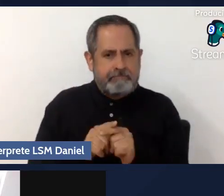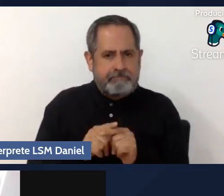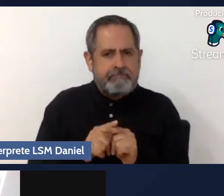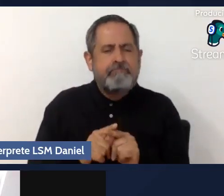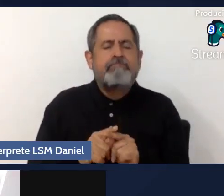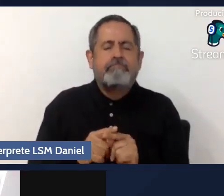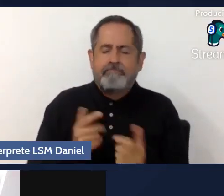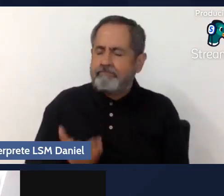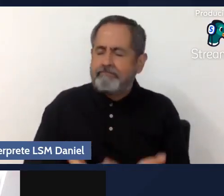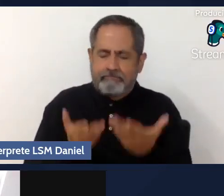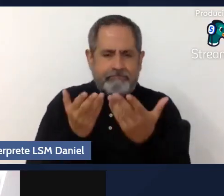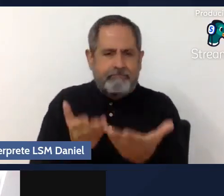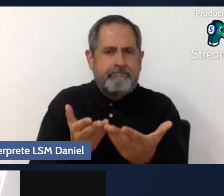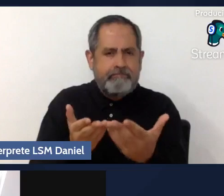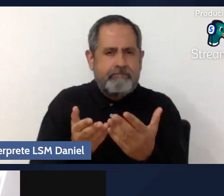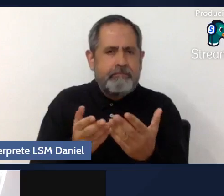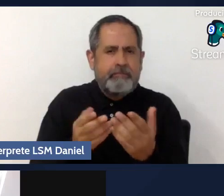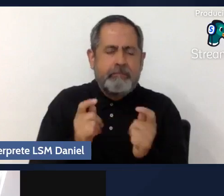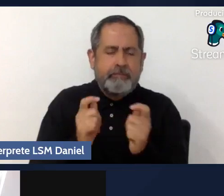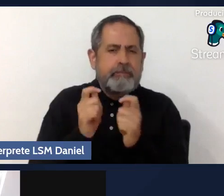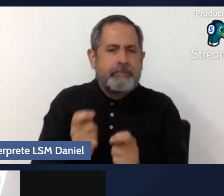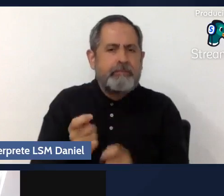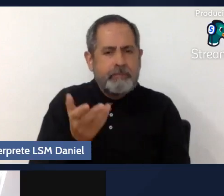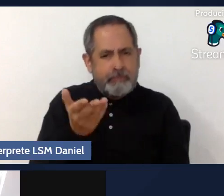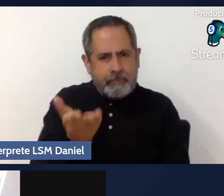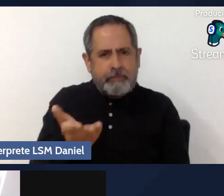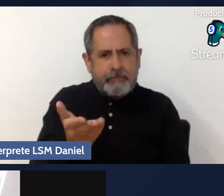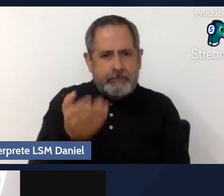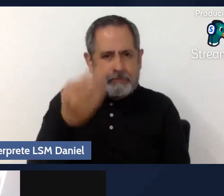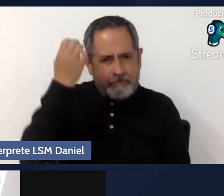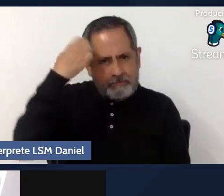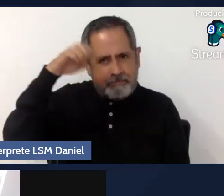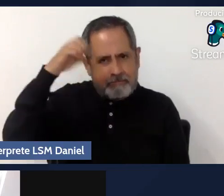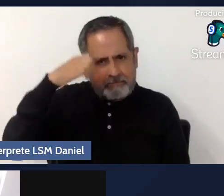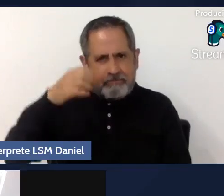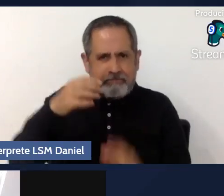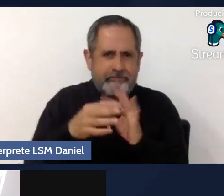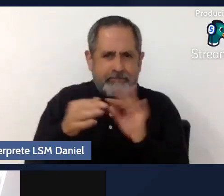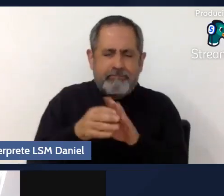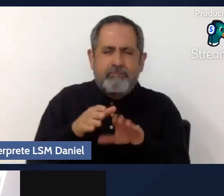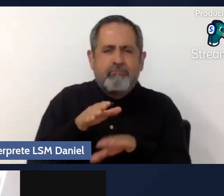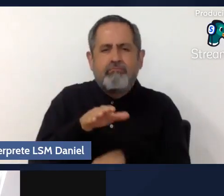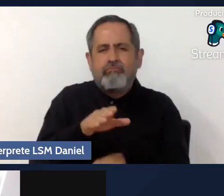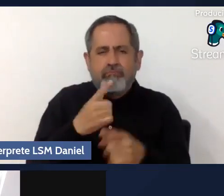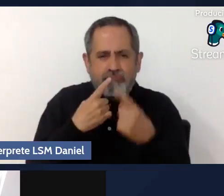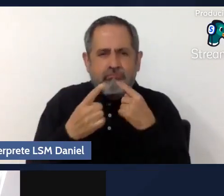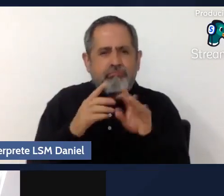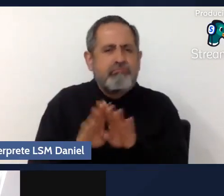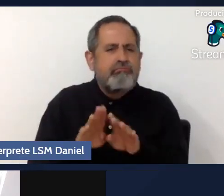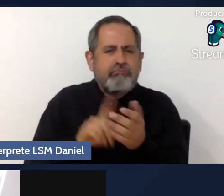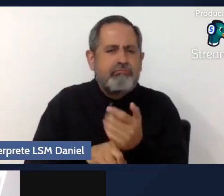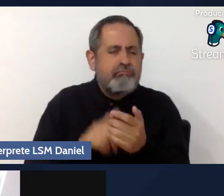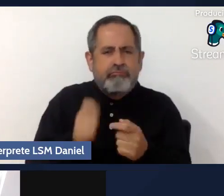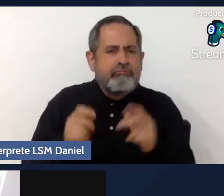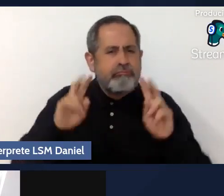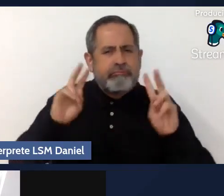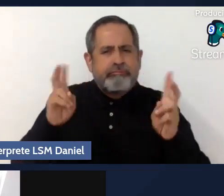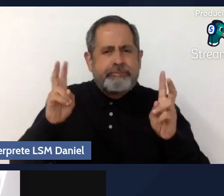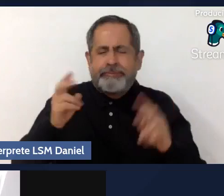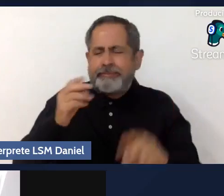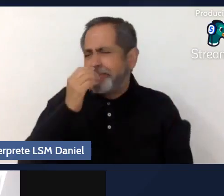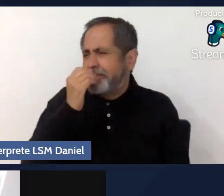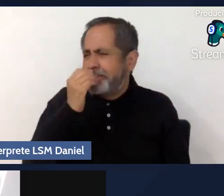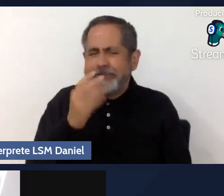le cedo el uso a nuestra querida experta para que nos hable un poquito de este tema, que es